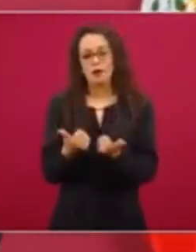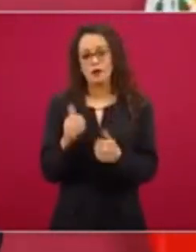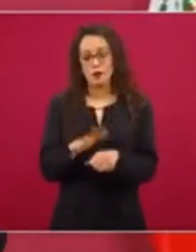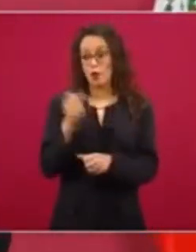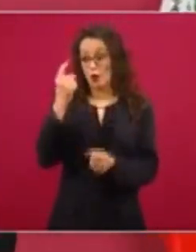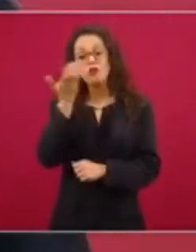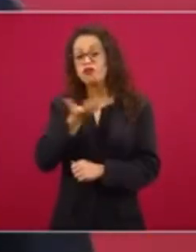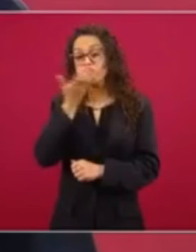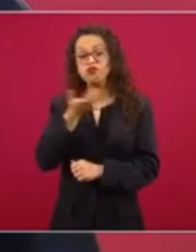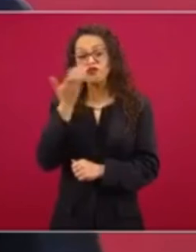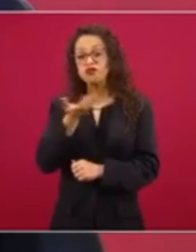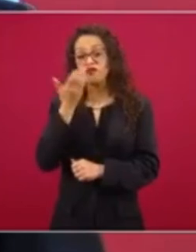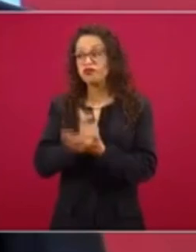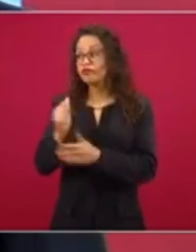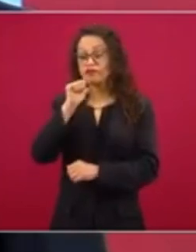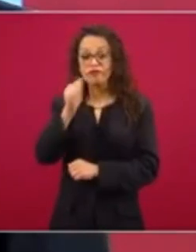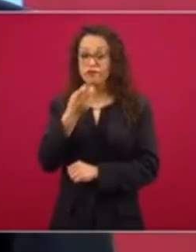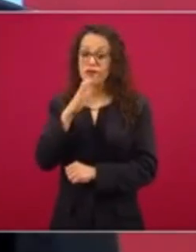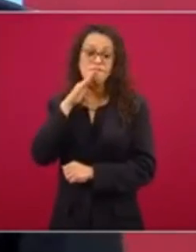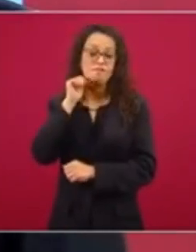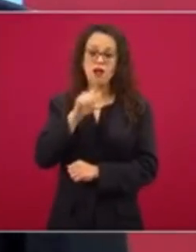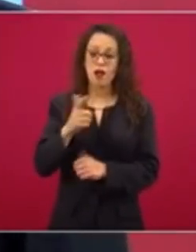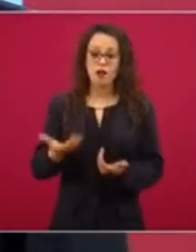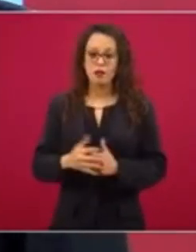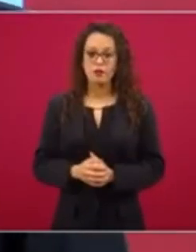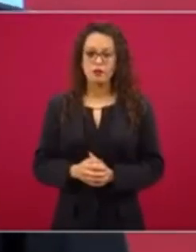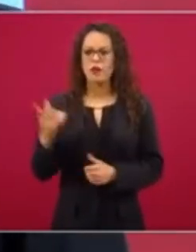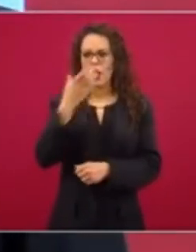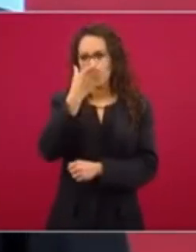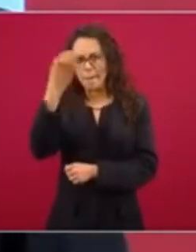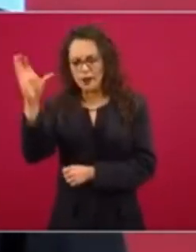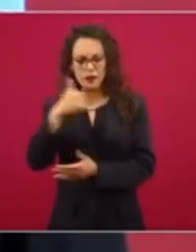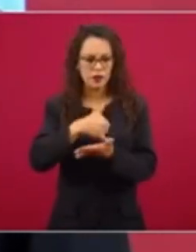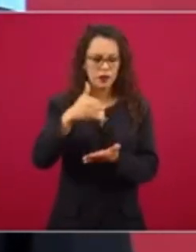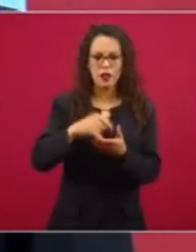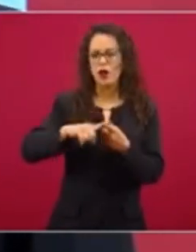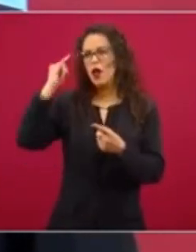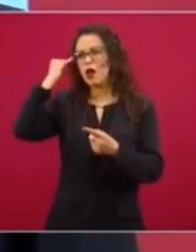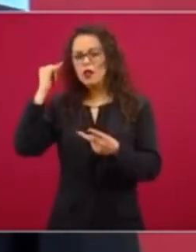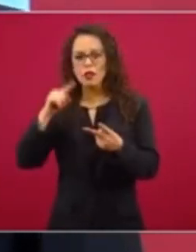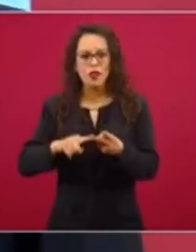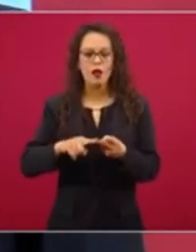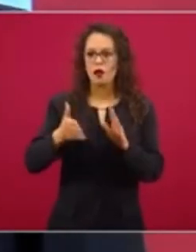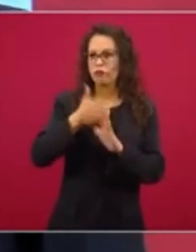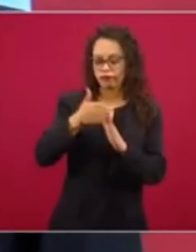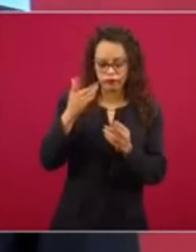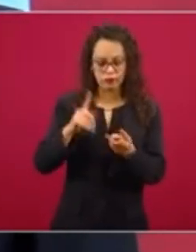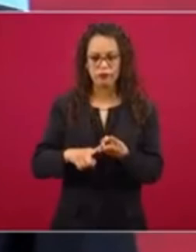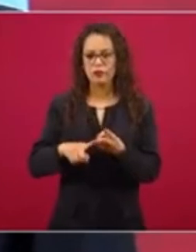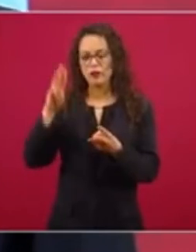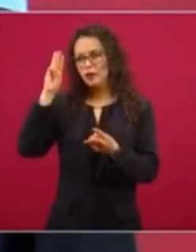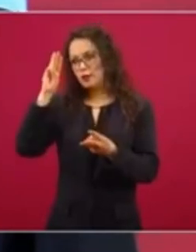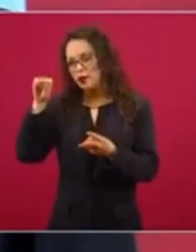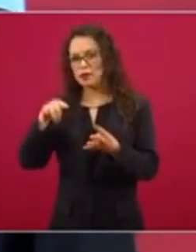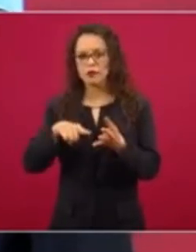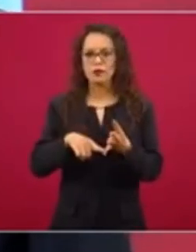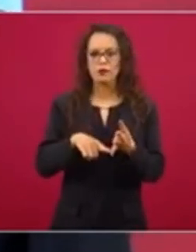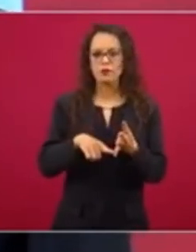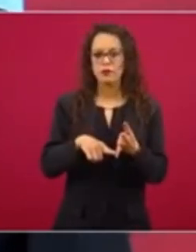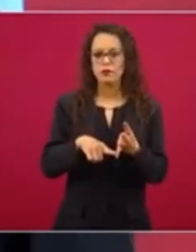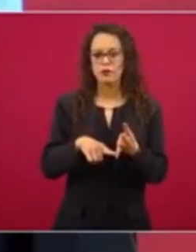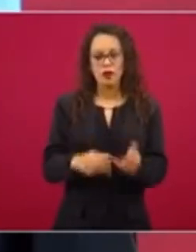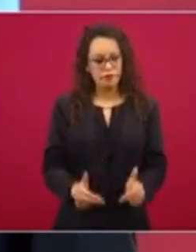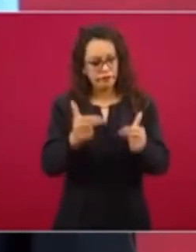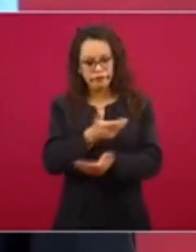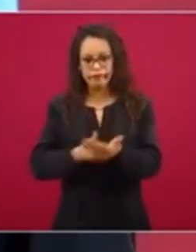portados. Y no era justo que pagaran impuestos los campesinos, los indígenas, los obreros, los maestros, los comerciantes, los